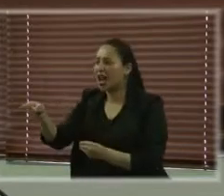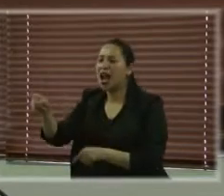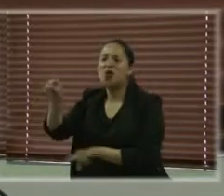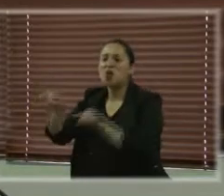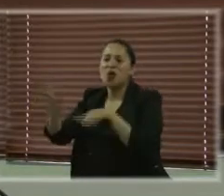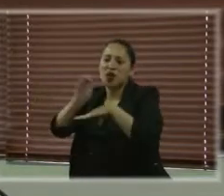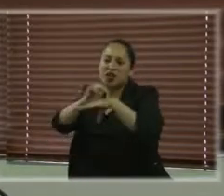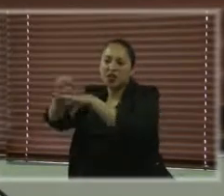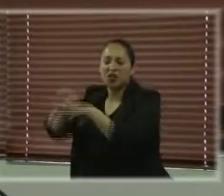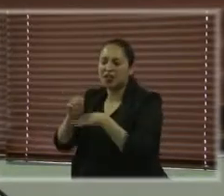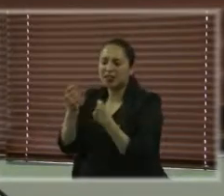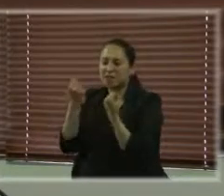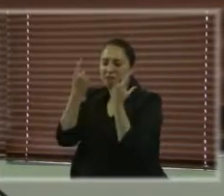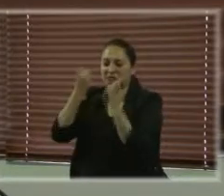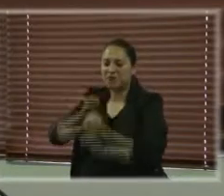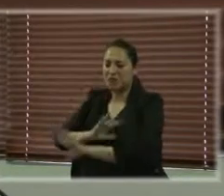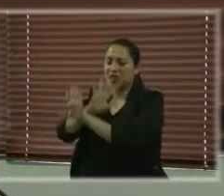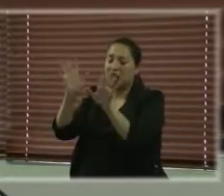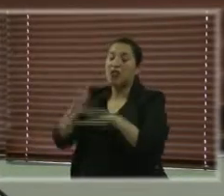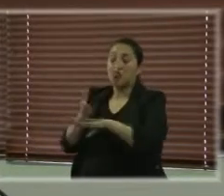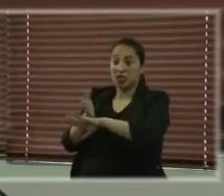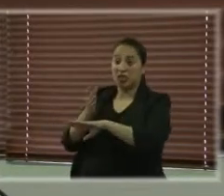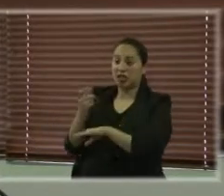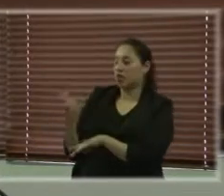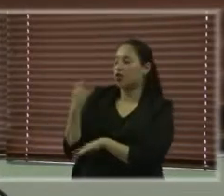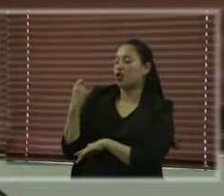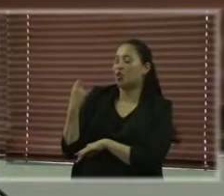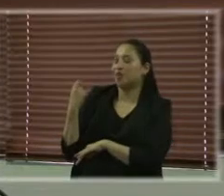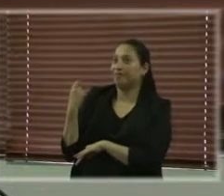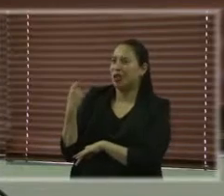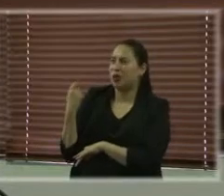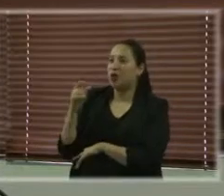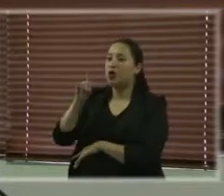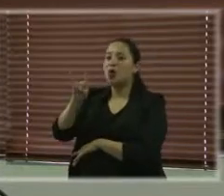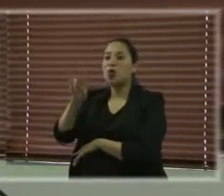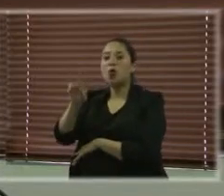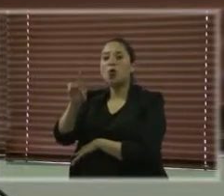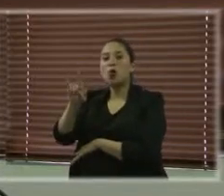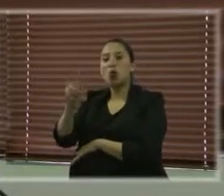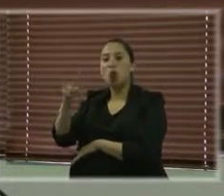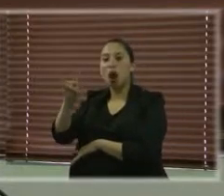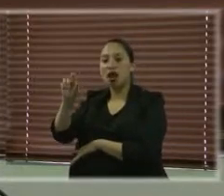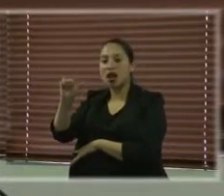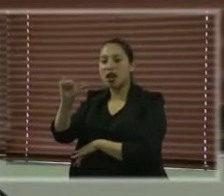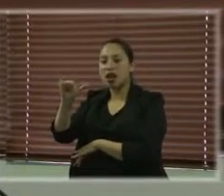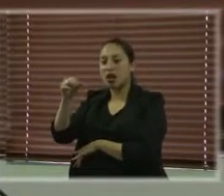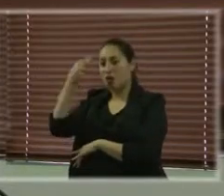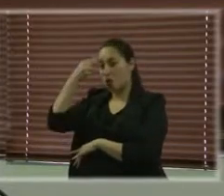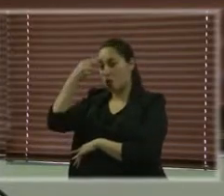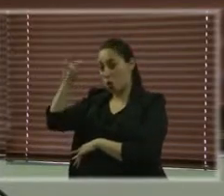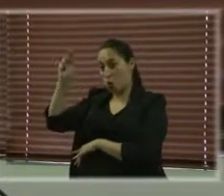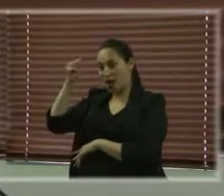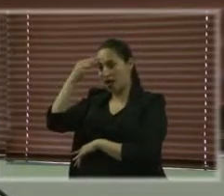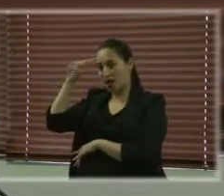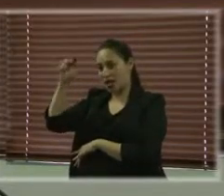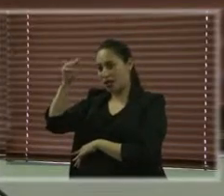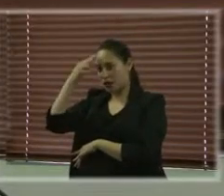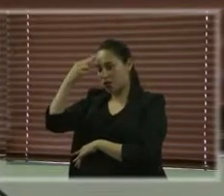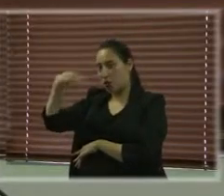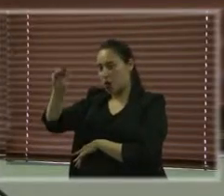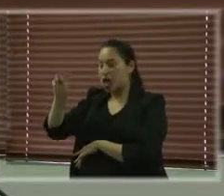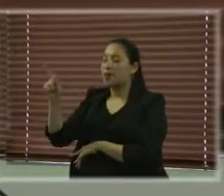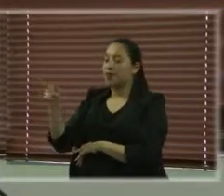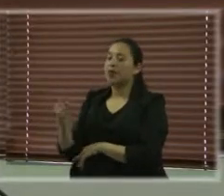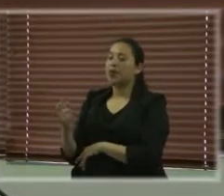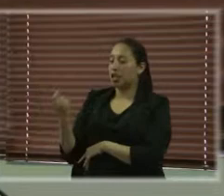recientemente fue en Uruguay. En Uruguay hablaban precisamente de que incluso